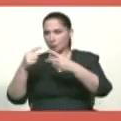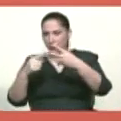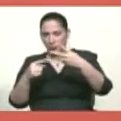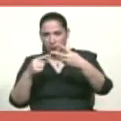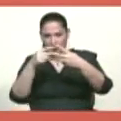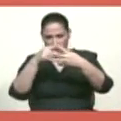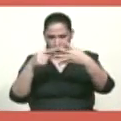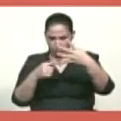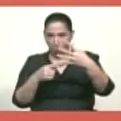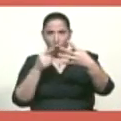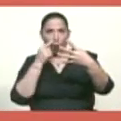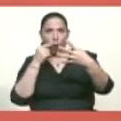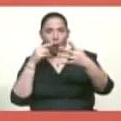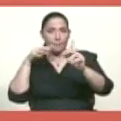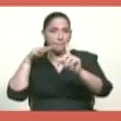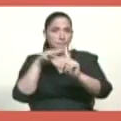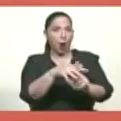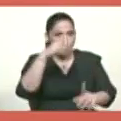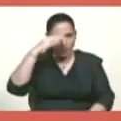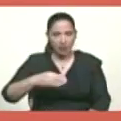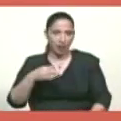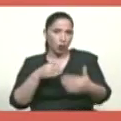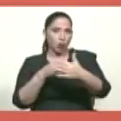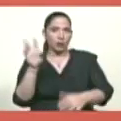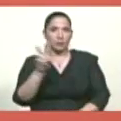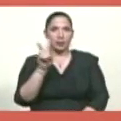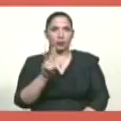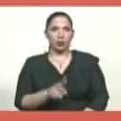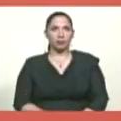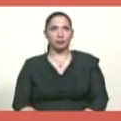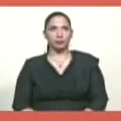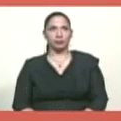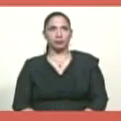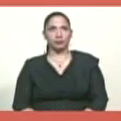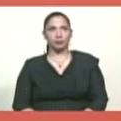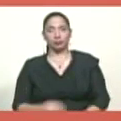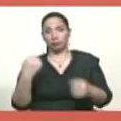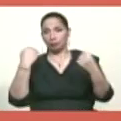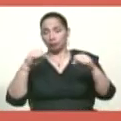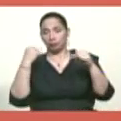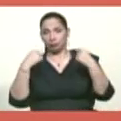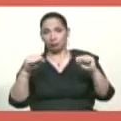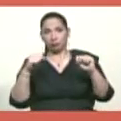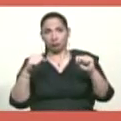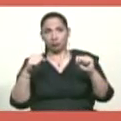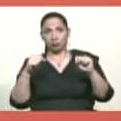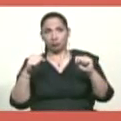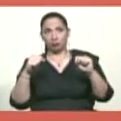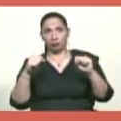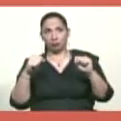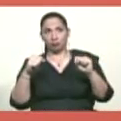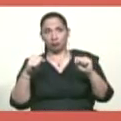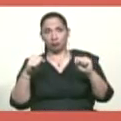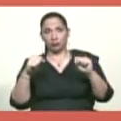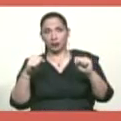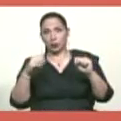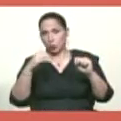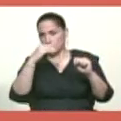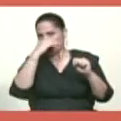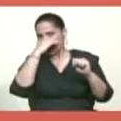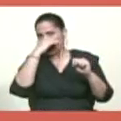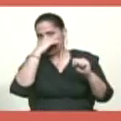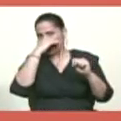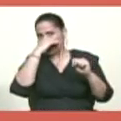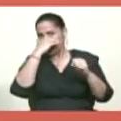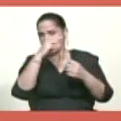es la agresión militar contra Venezuela y en un ejercicio de macabro nacionalismo